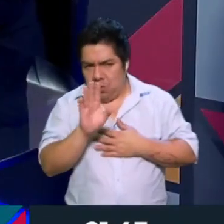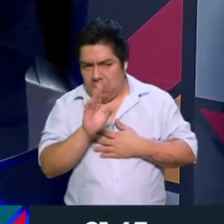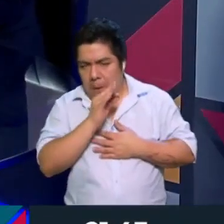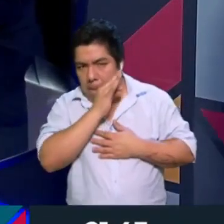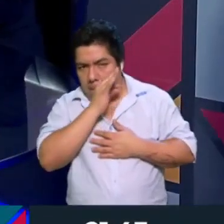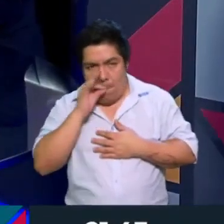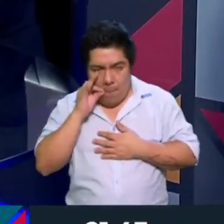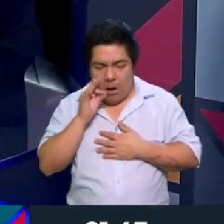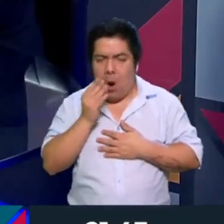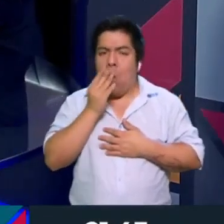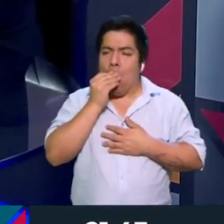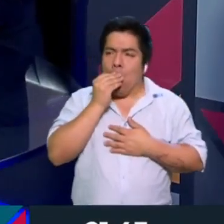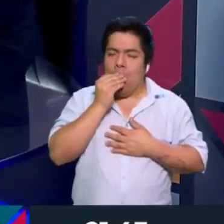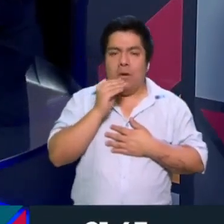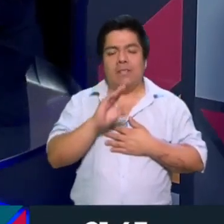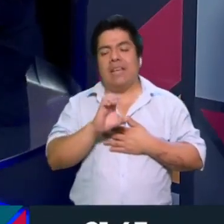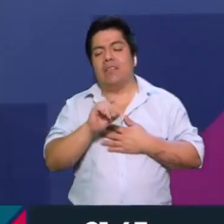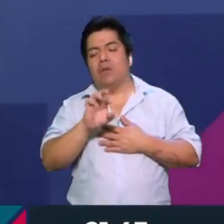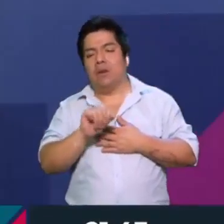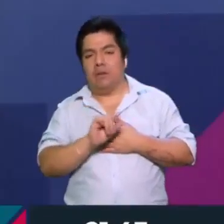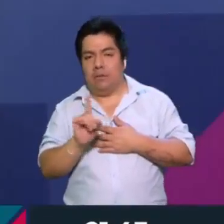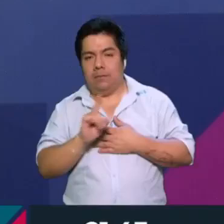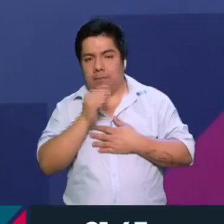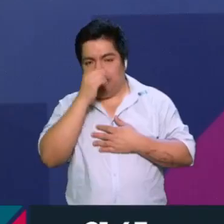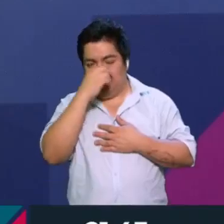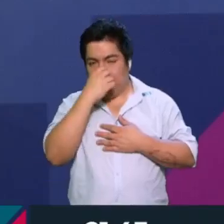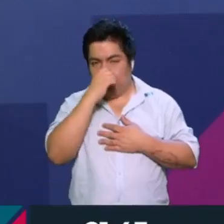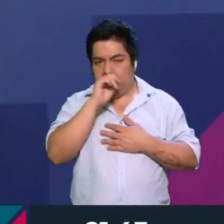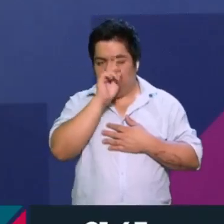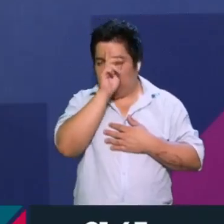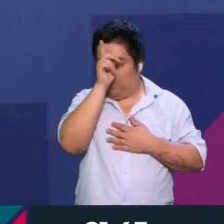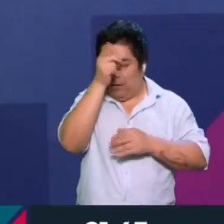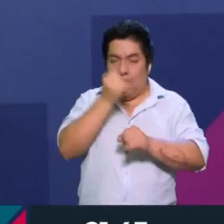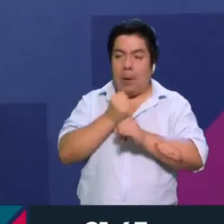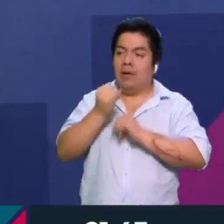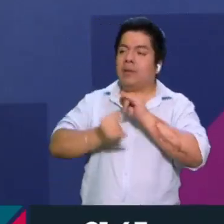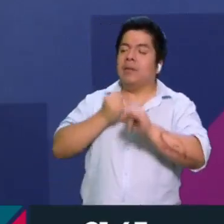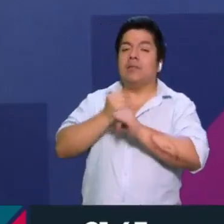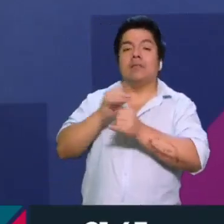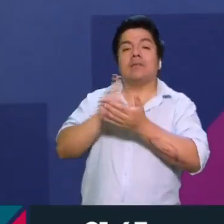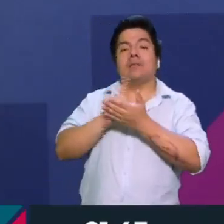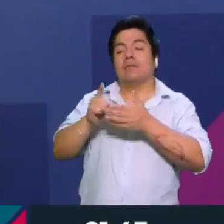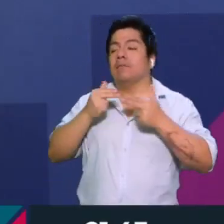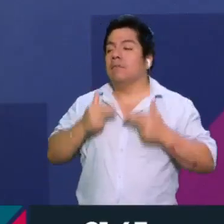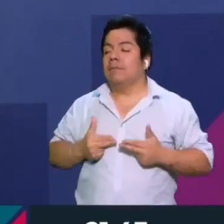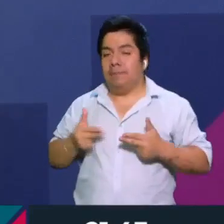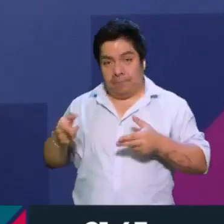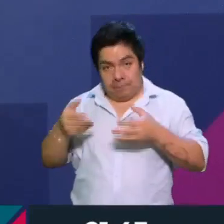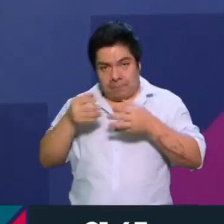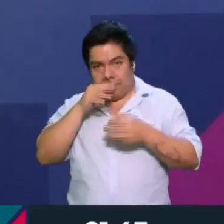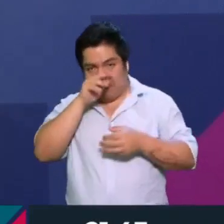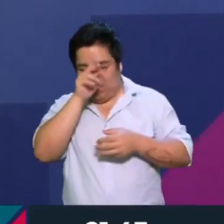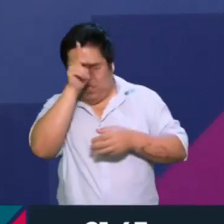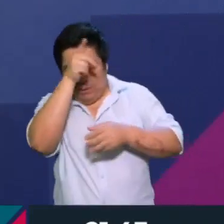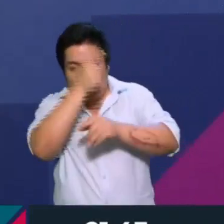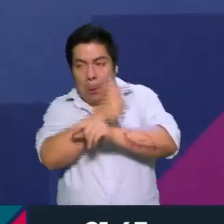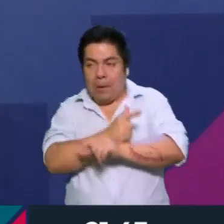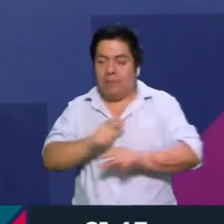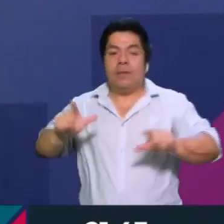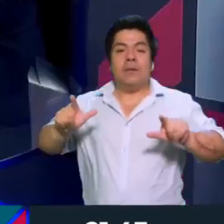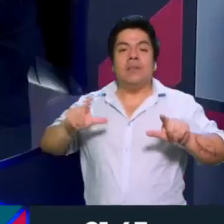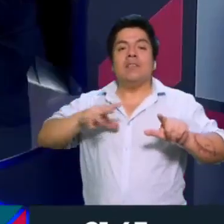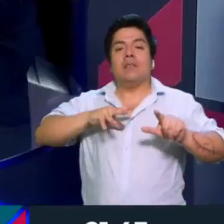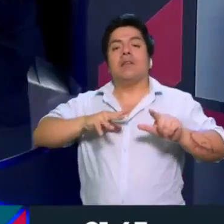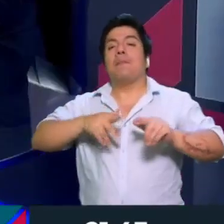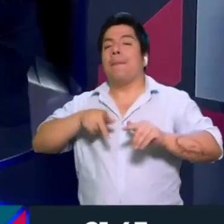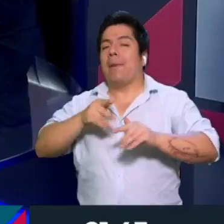censura, pero además, la Corte Interamericana de Derechos Humanos ha planteado que la libertad de expresión tiene un límite.